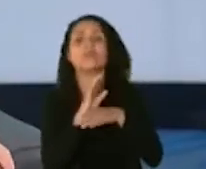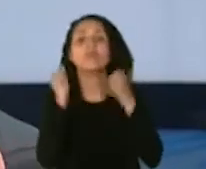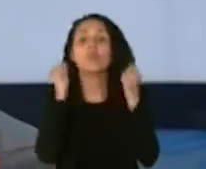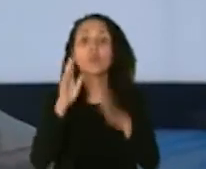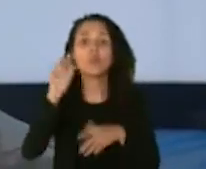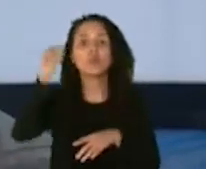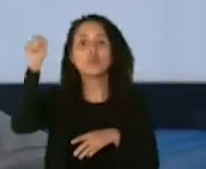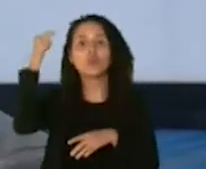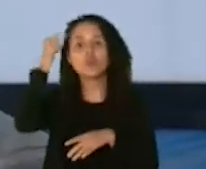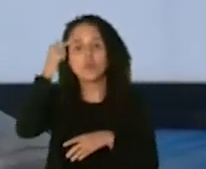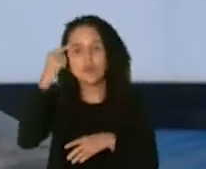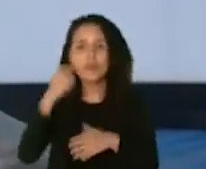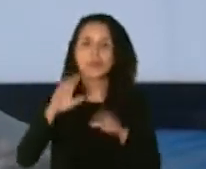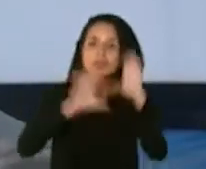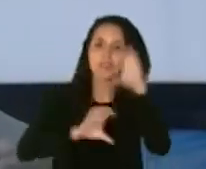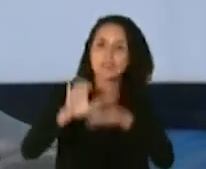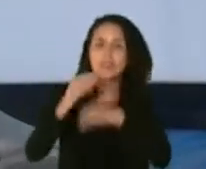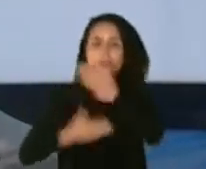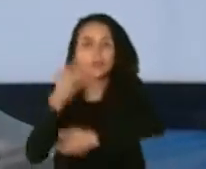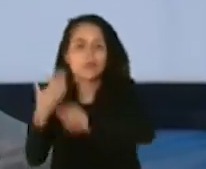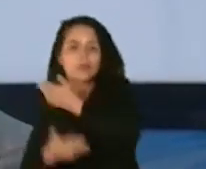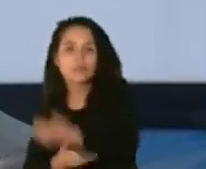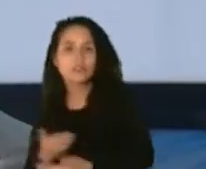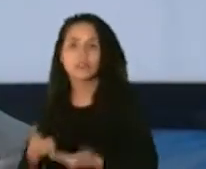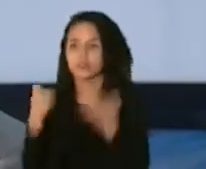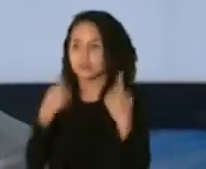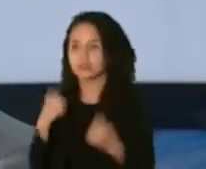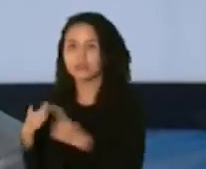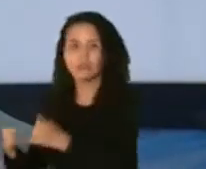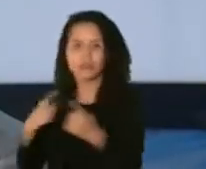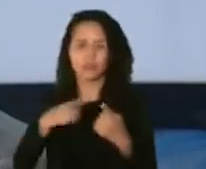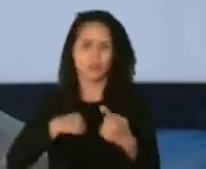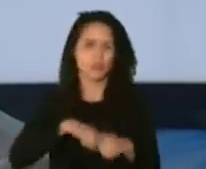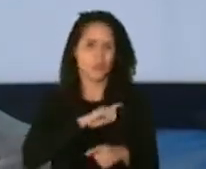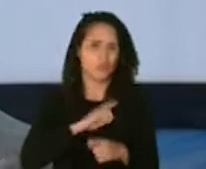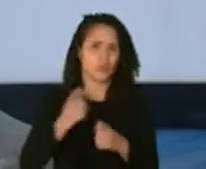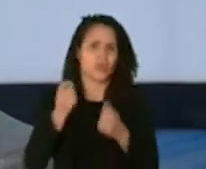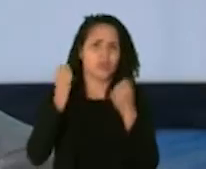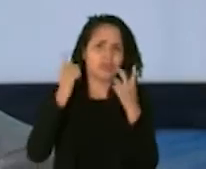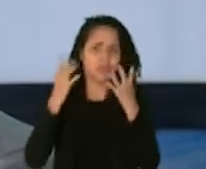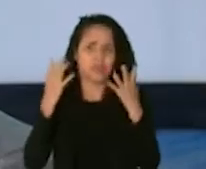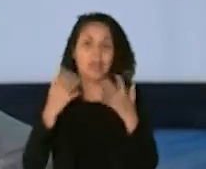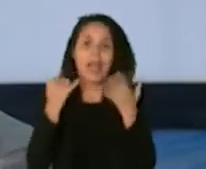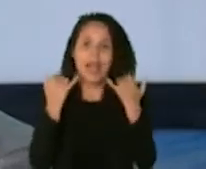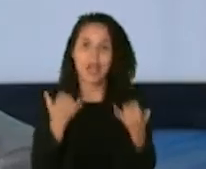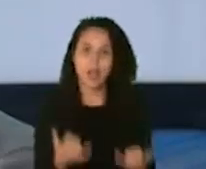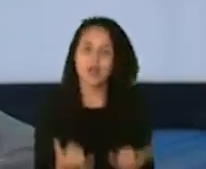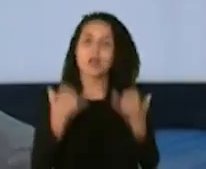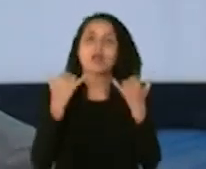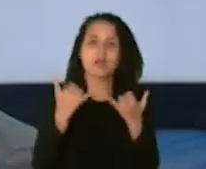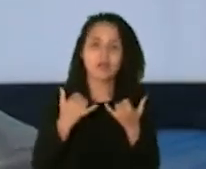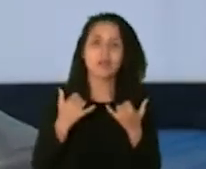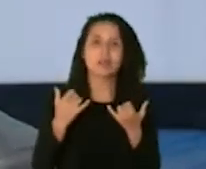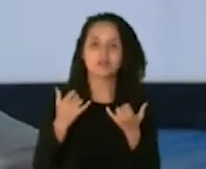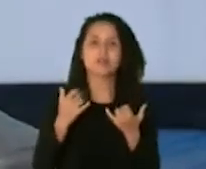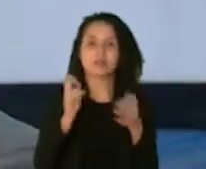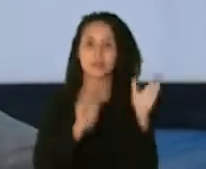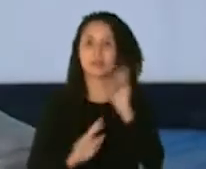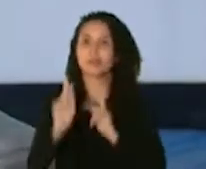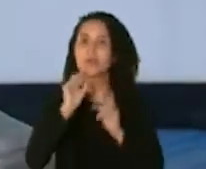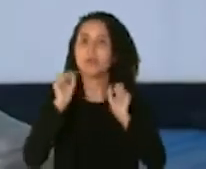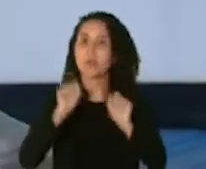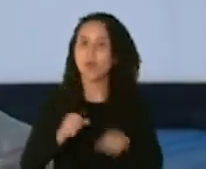gobierno y de ciencia están ocurriendo y lo entendemos es difícil ahora es la primera vez que el público empieza a consumir data